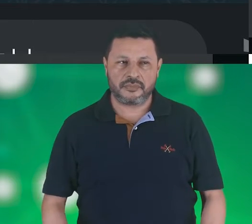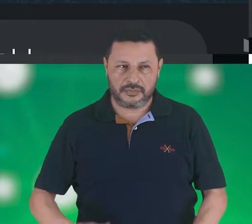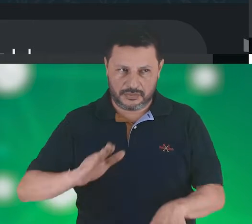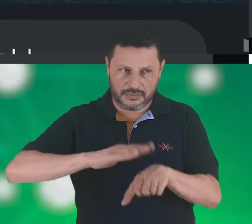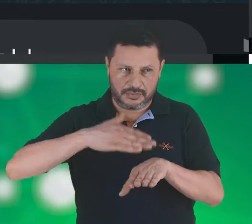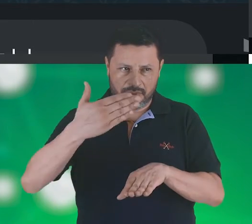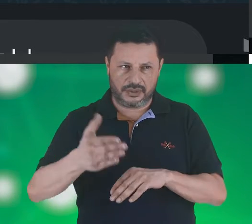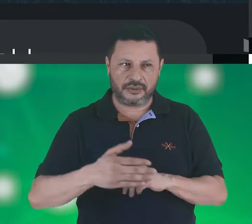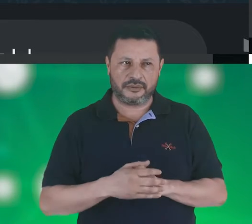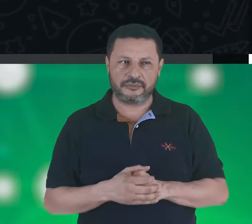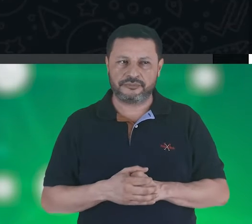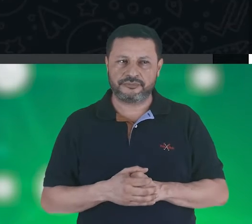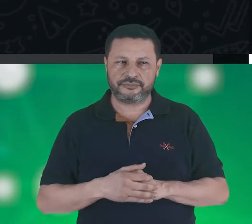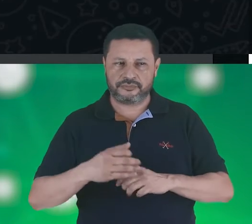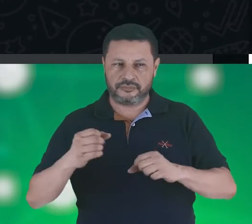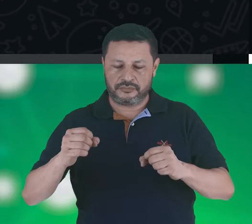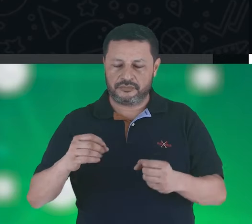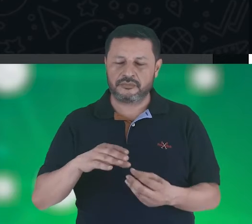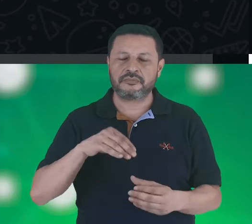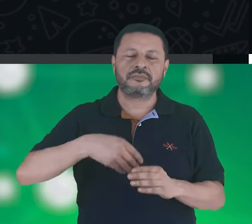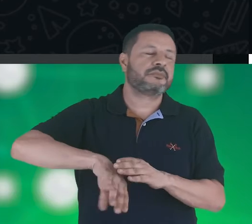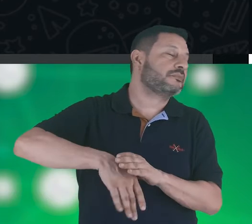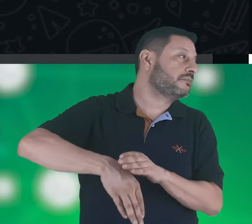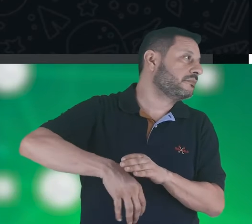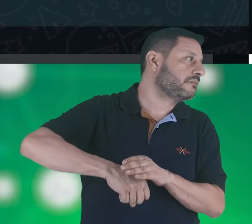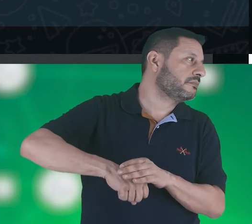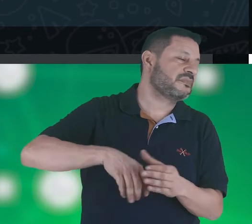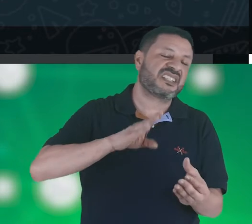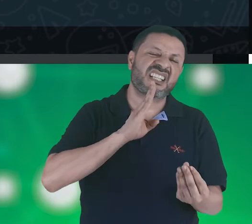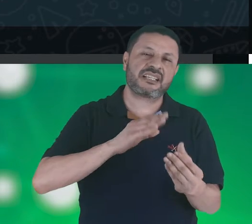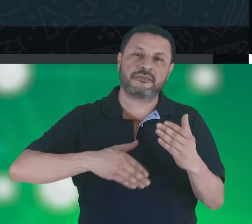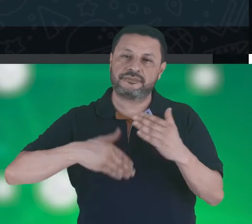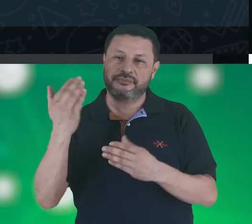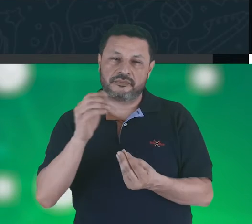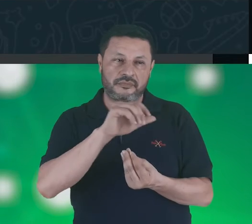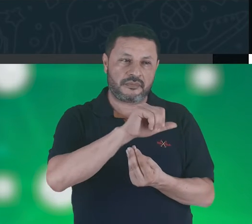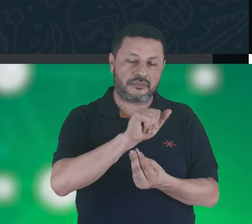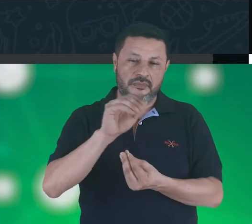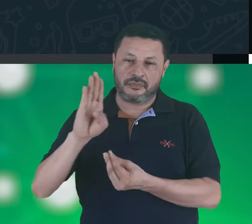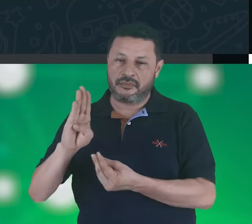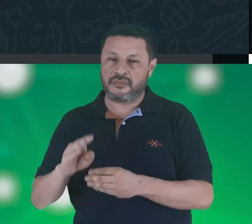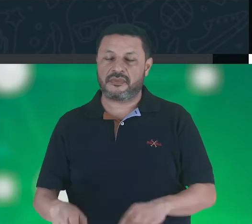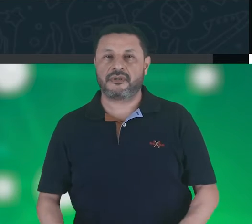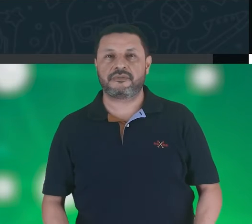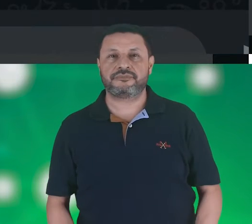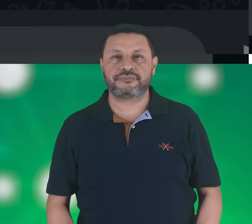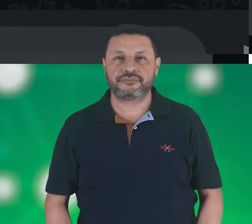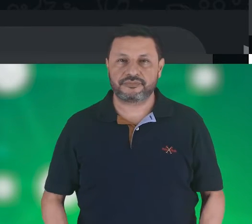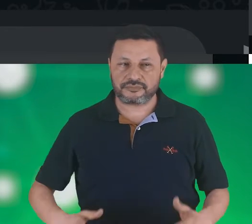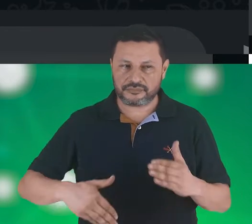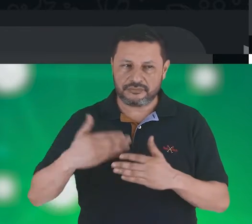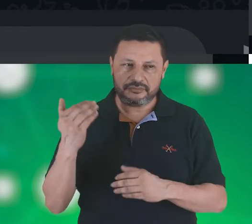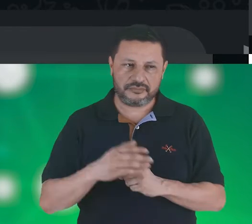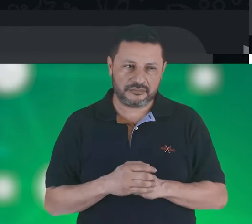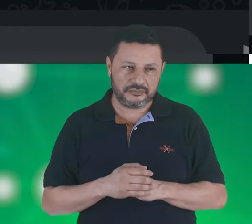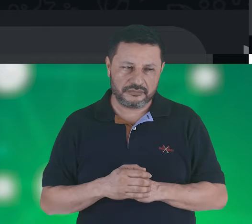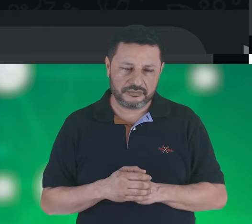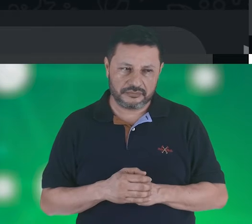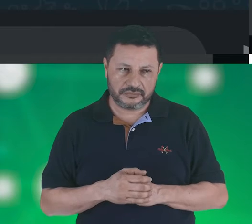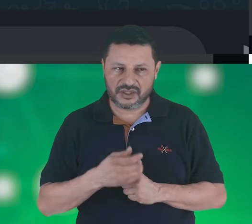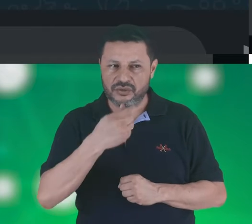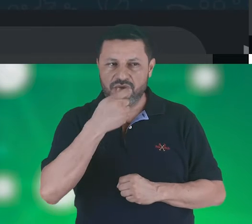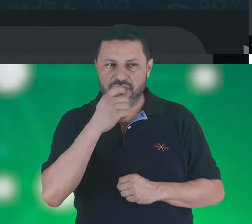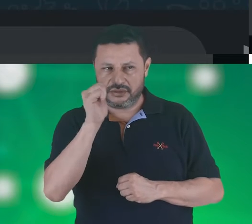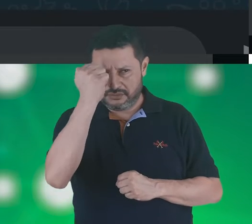Después de haber hecho el sorteo, para determinar cuál equipo inicia lanzando, el juez central da inicio al